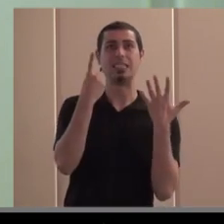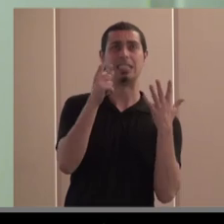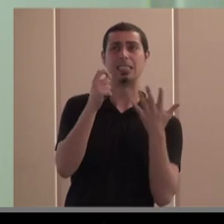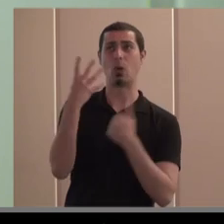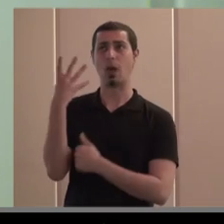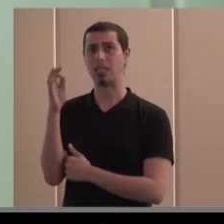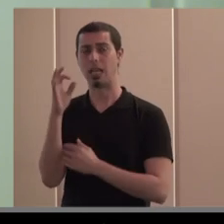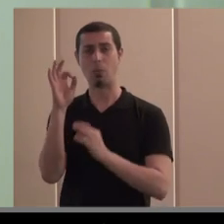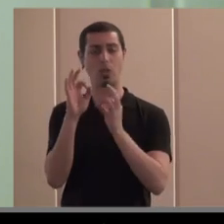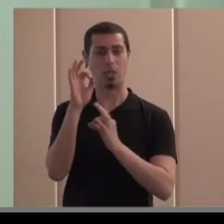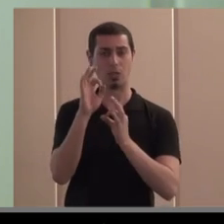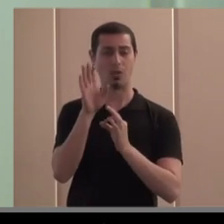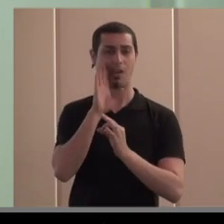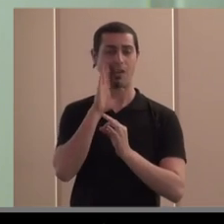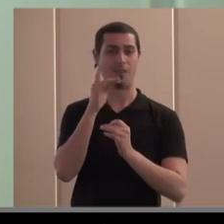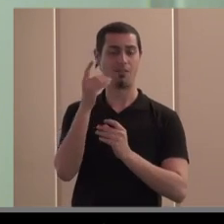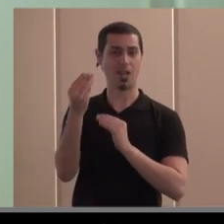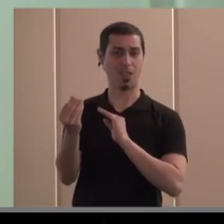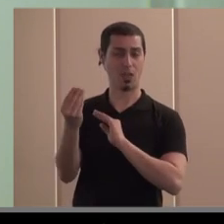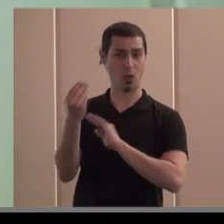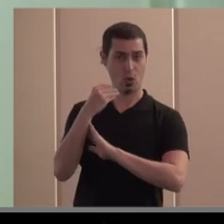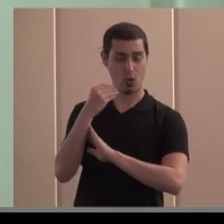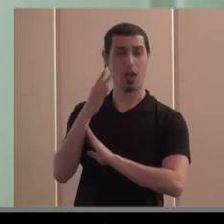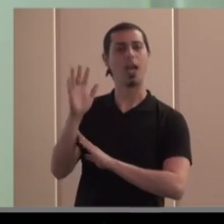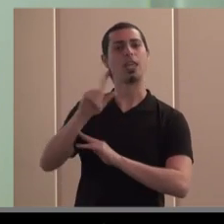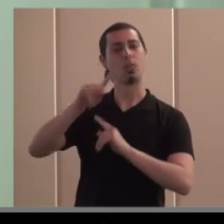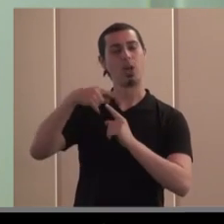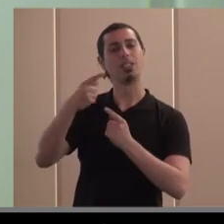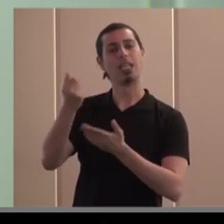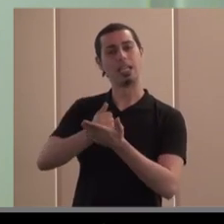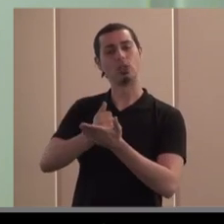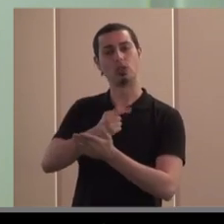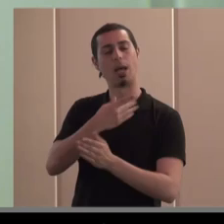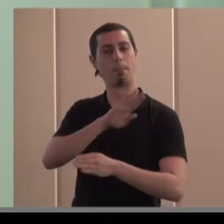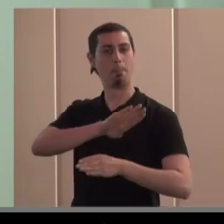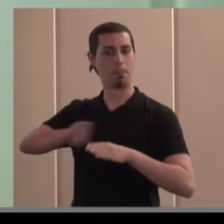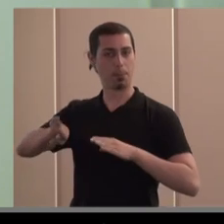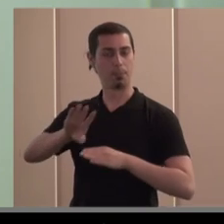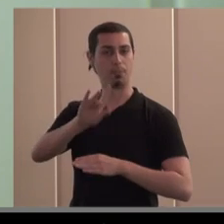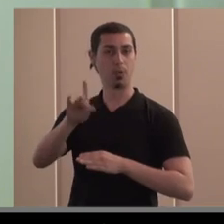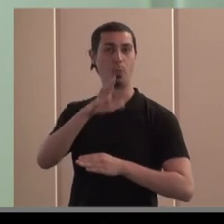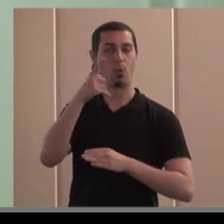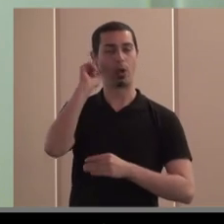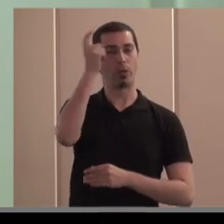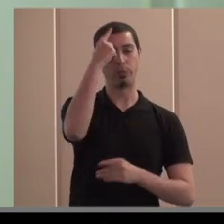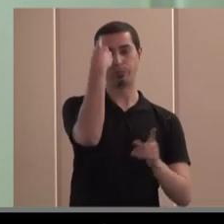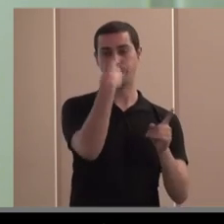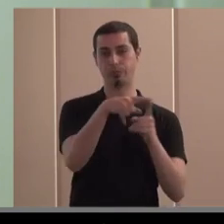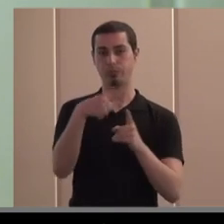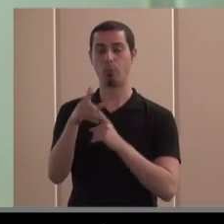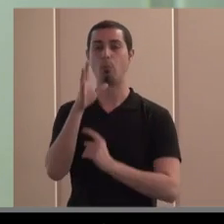una cosa así más o menos la financiación luego hay ingresos extraordinarios por diferentes conceptos